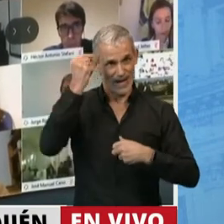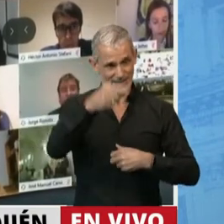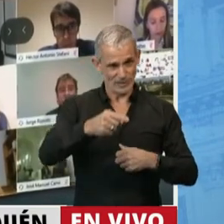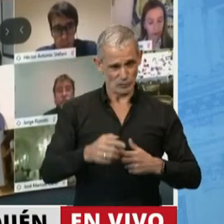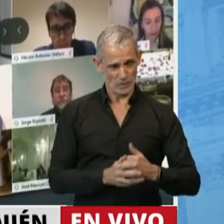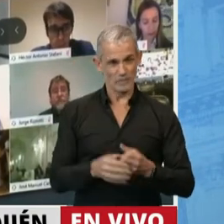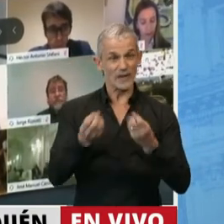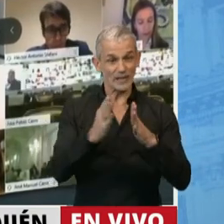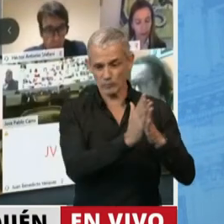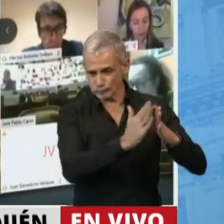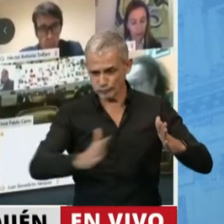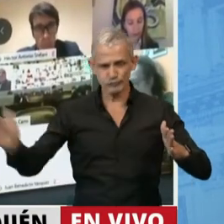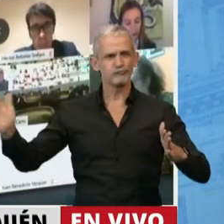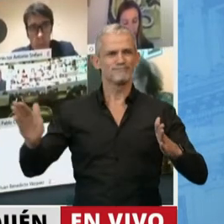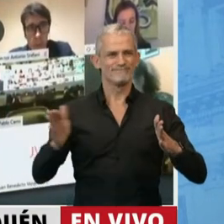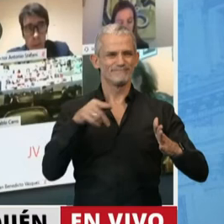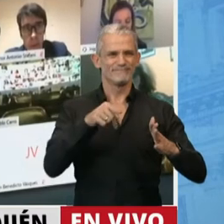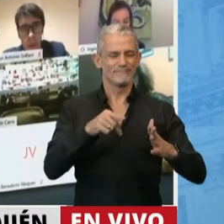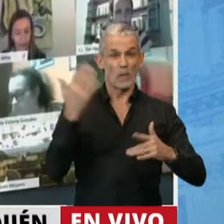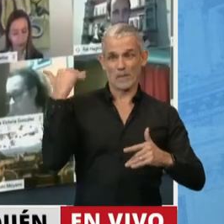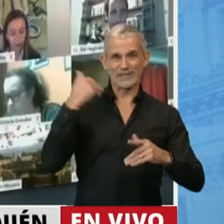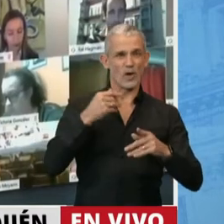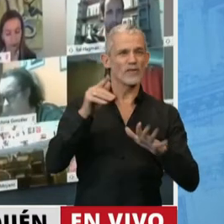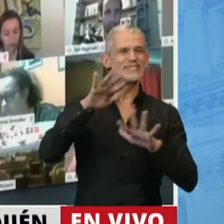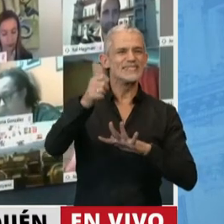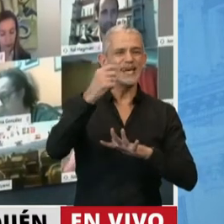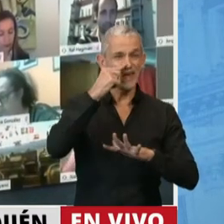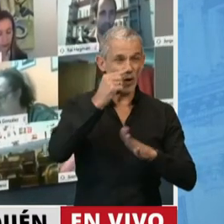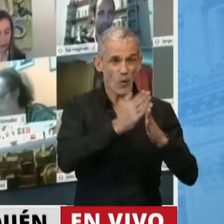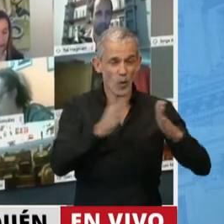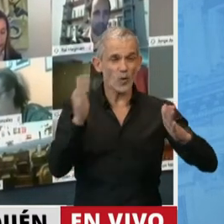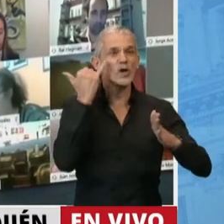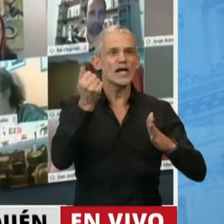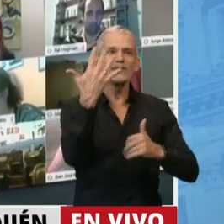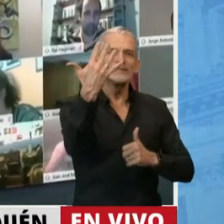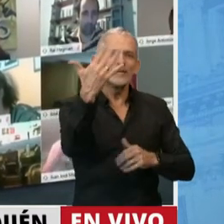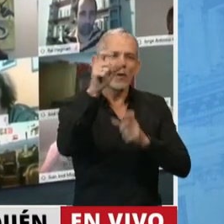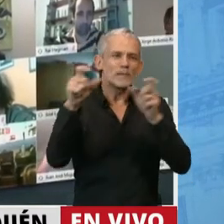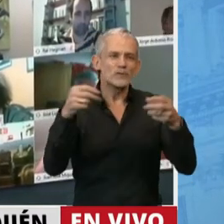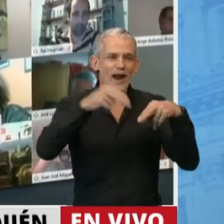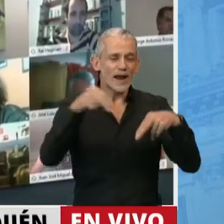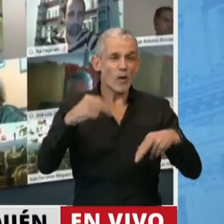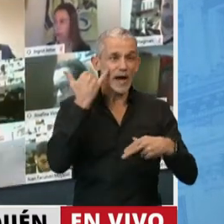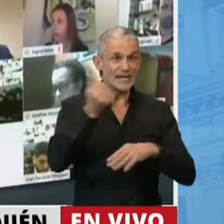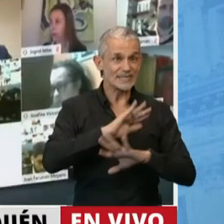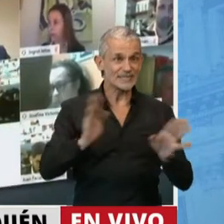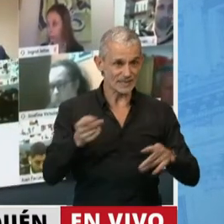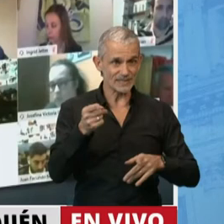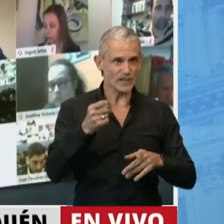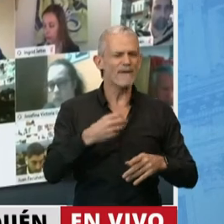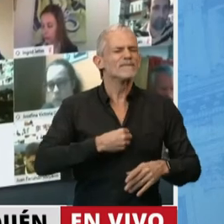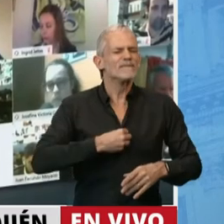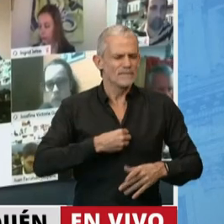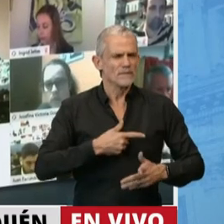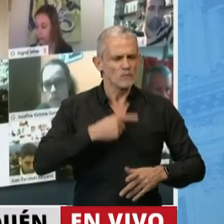Desde el inicio de este proceso, el pasado 16 de junio, ya son cinco los neuquinos que en un gran acto